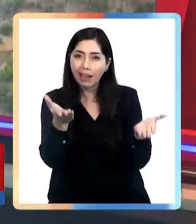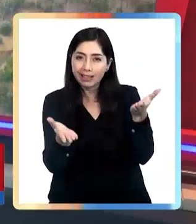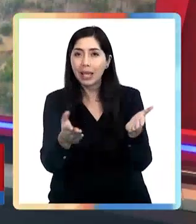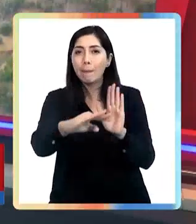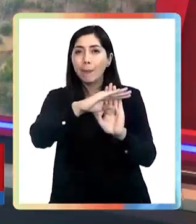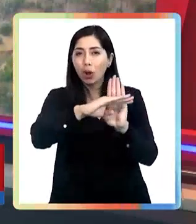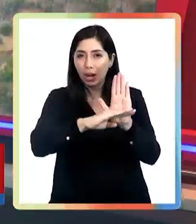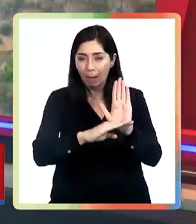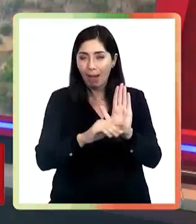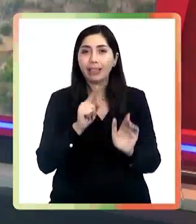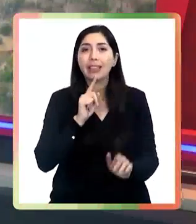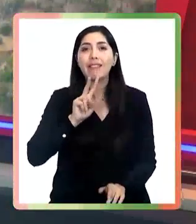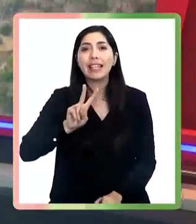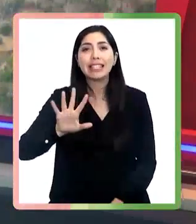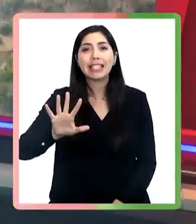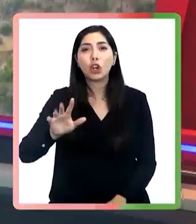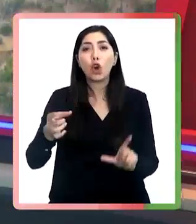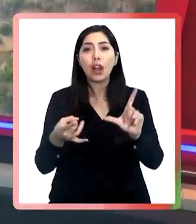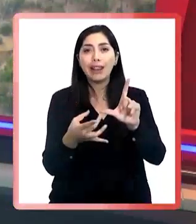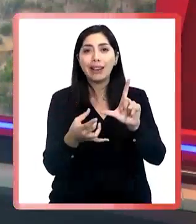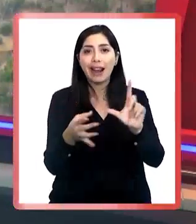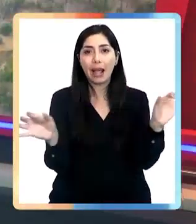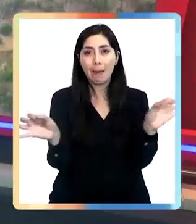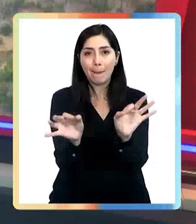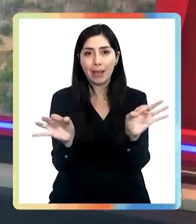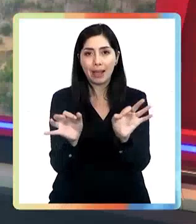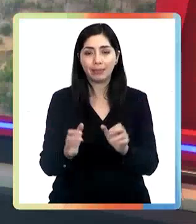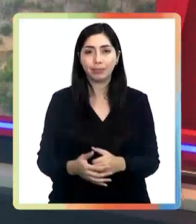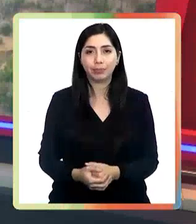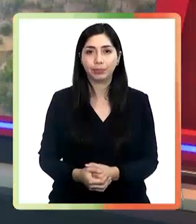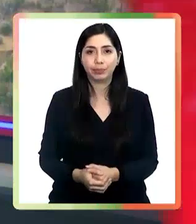recuperación. TV5 de Linares nos explica.